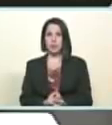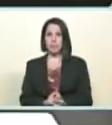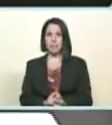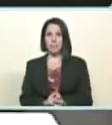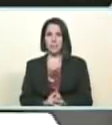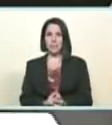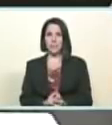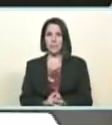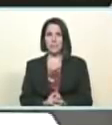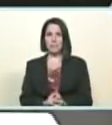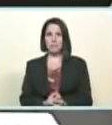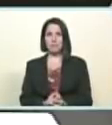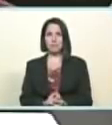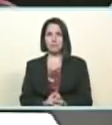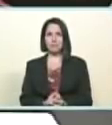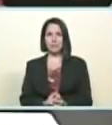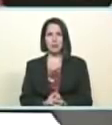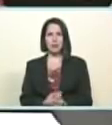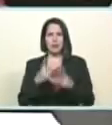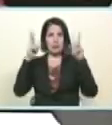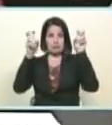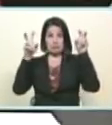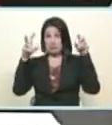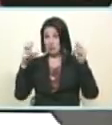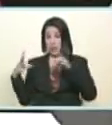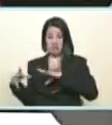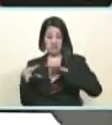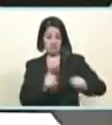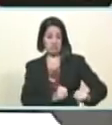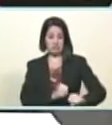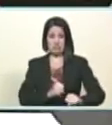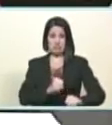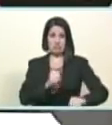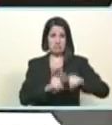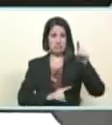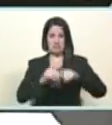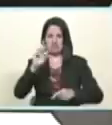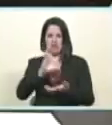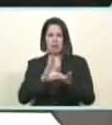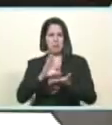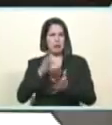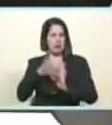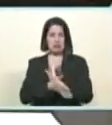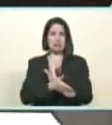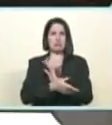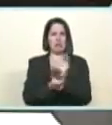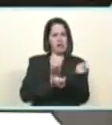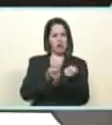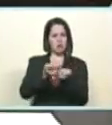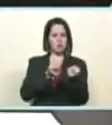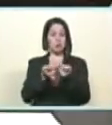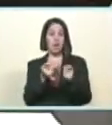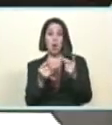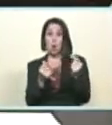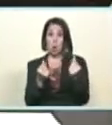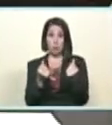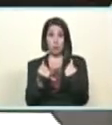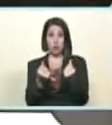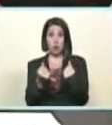los términos del capitalismo hace falta un ajuste económico